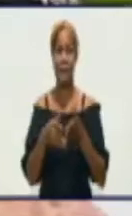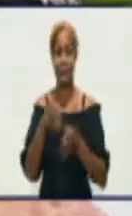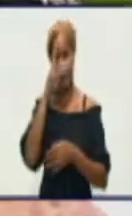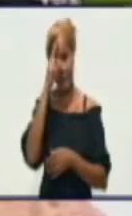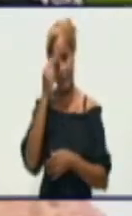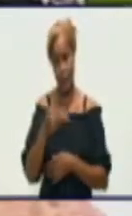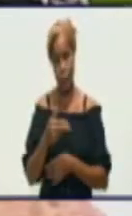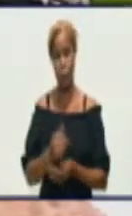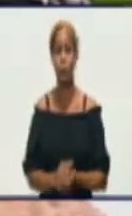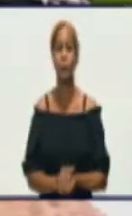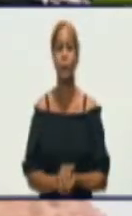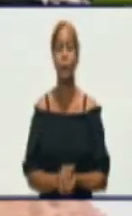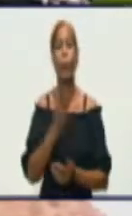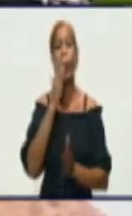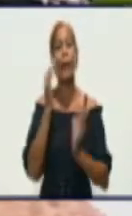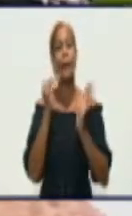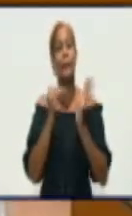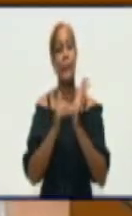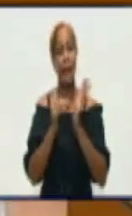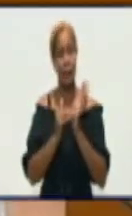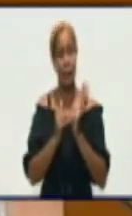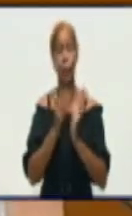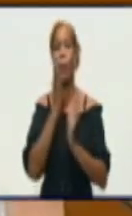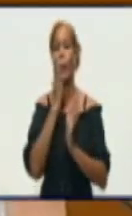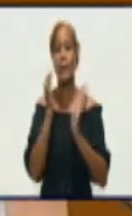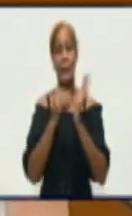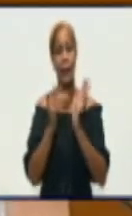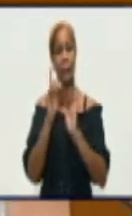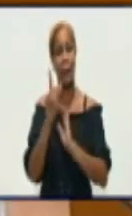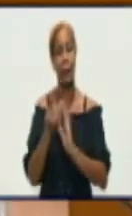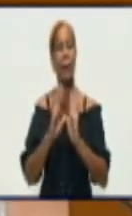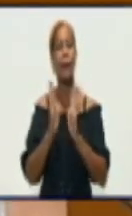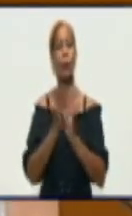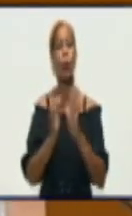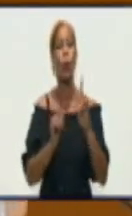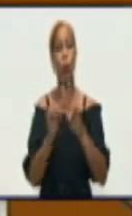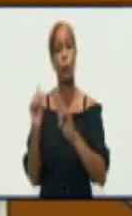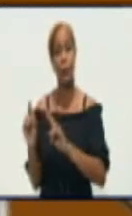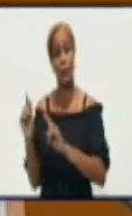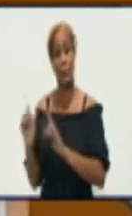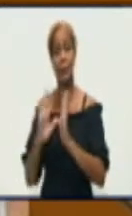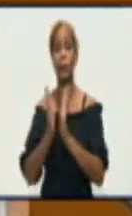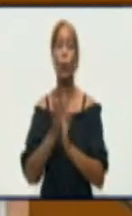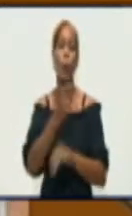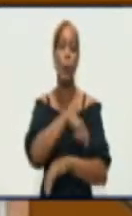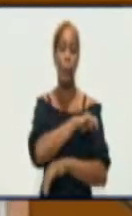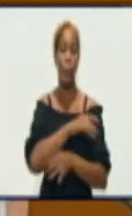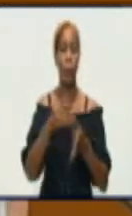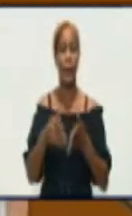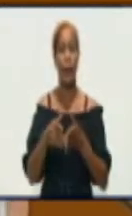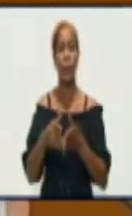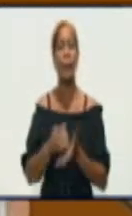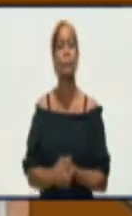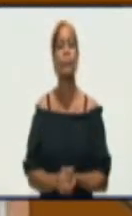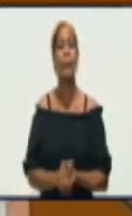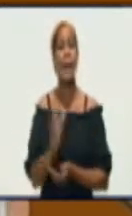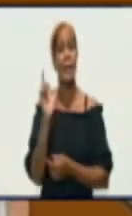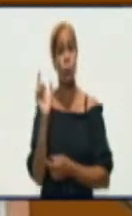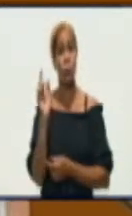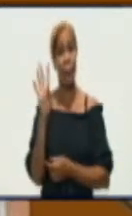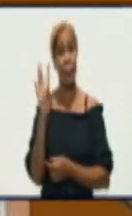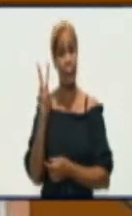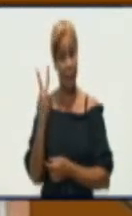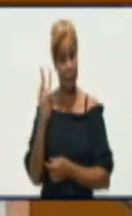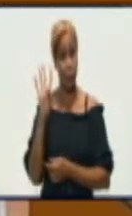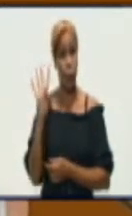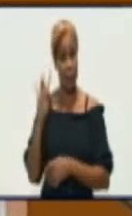Buenas tardes. Buenas tardes, Yonel, para ti, para todos los presentes en el estudio y para todo el pueblo de Grama. Bien, en las últimas 24